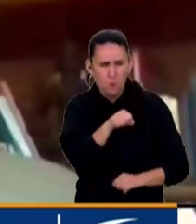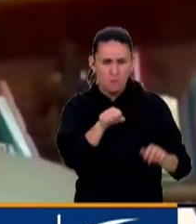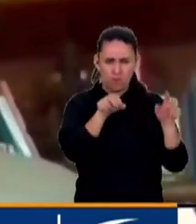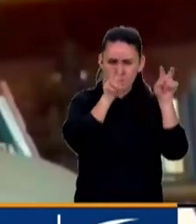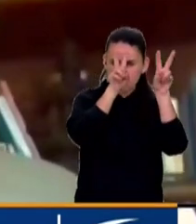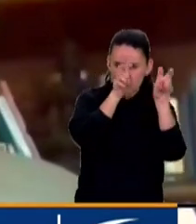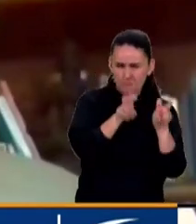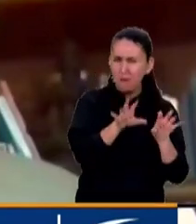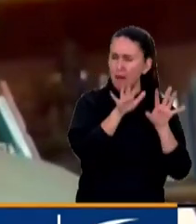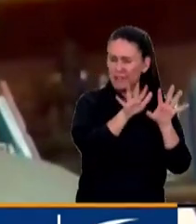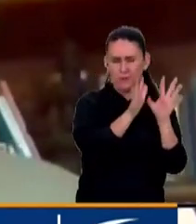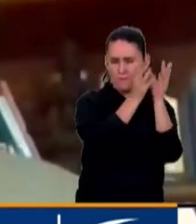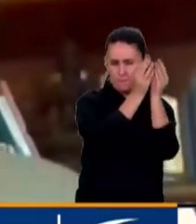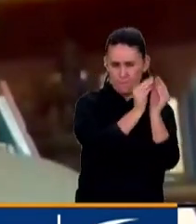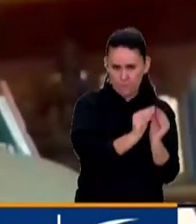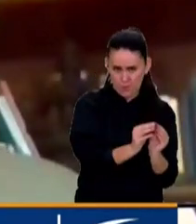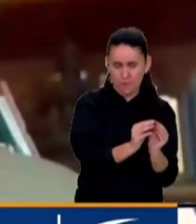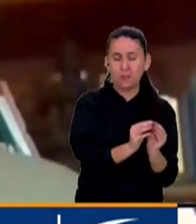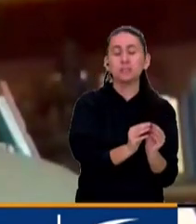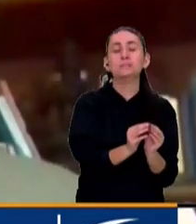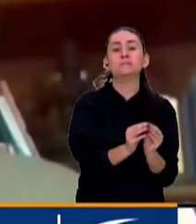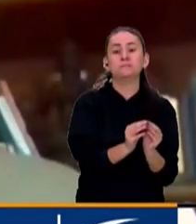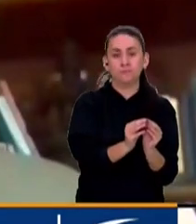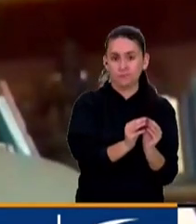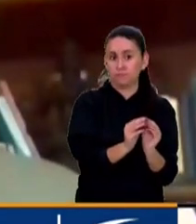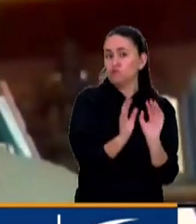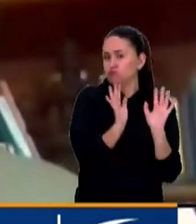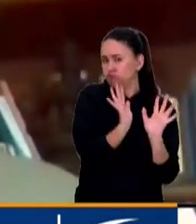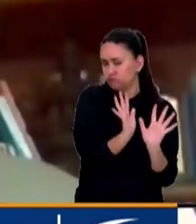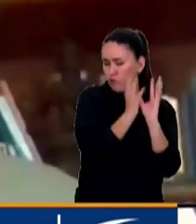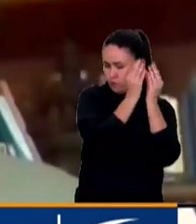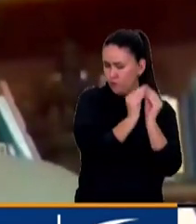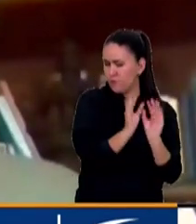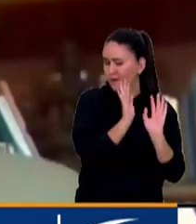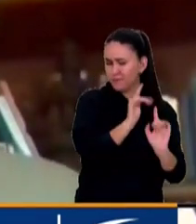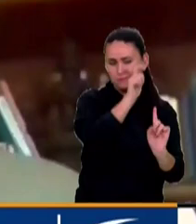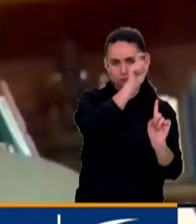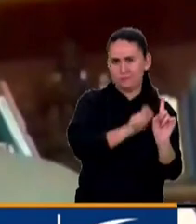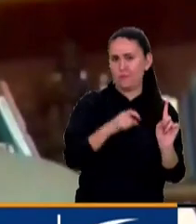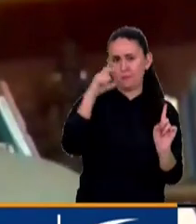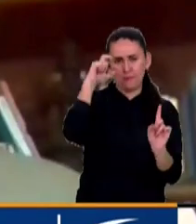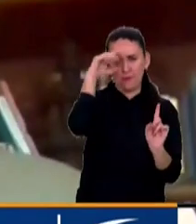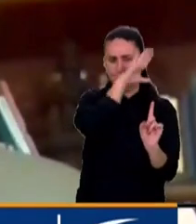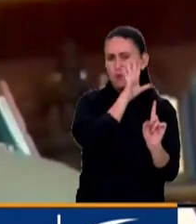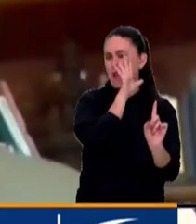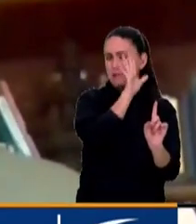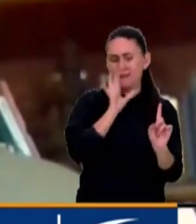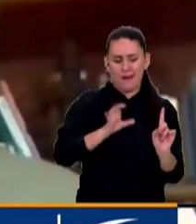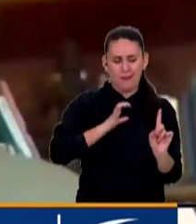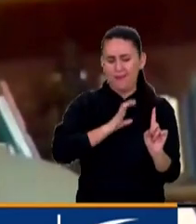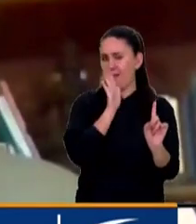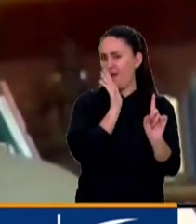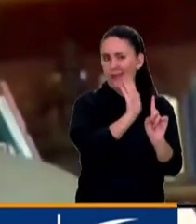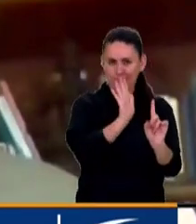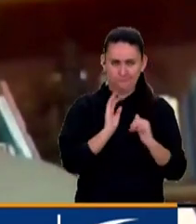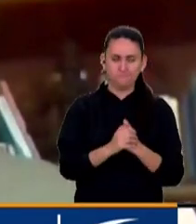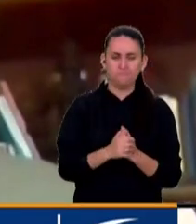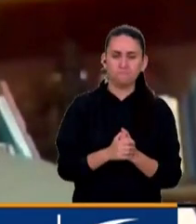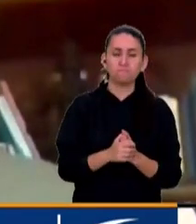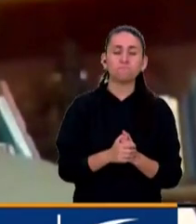y en otros muchos. Es su forma de ser, es sus características. Entonces,